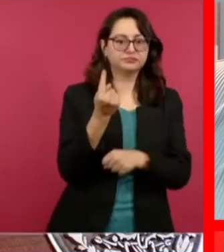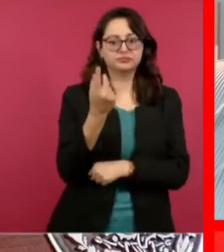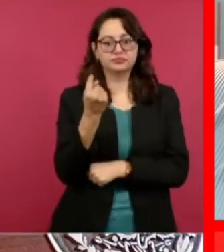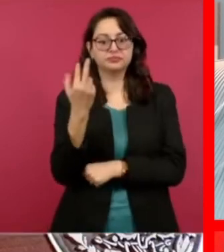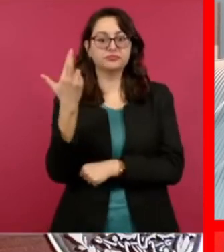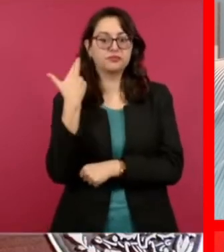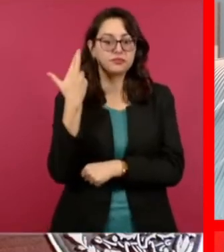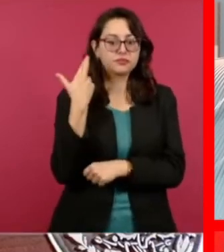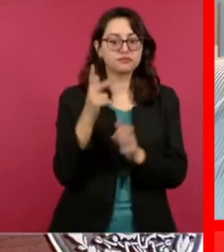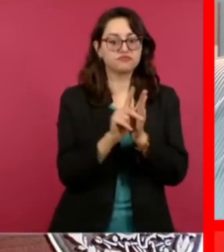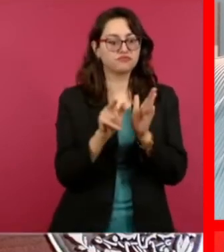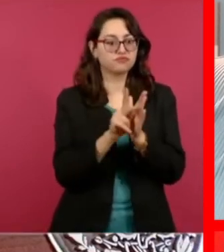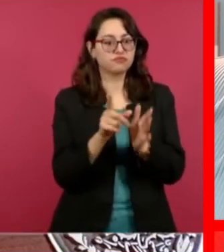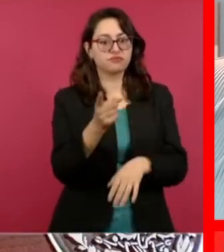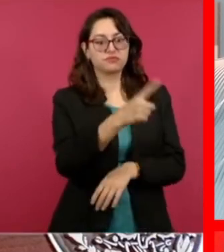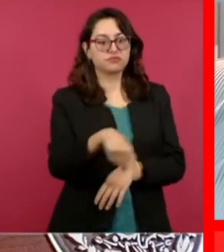los conservadores.